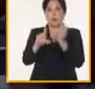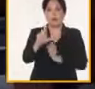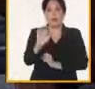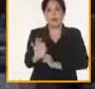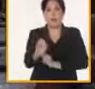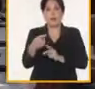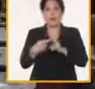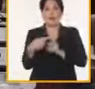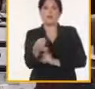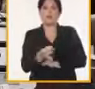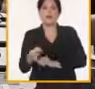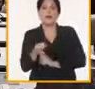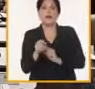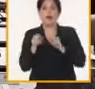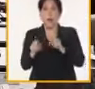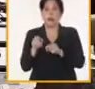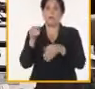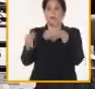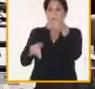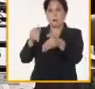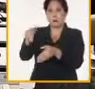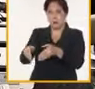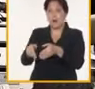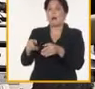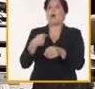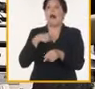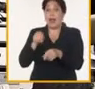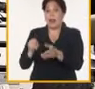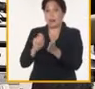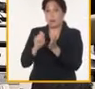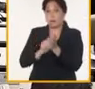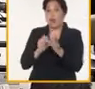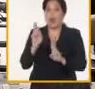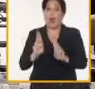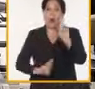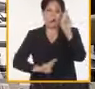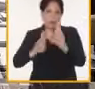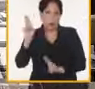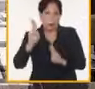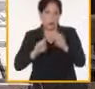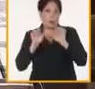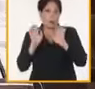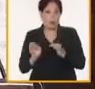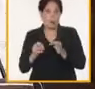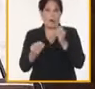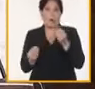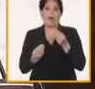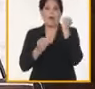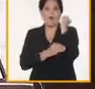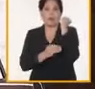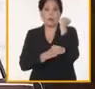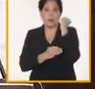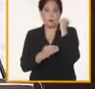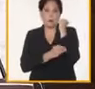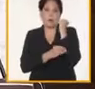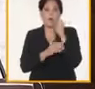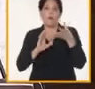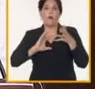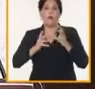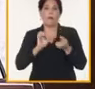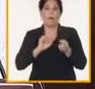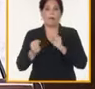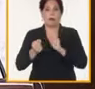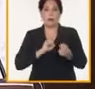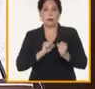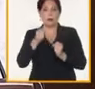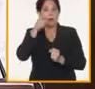y municipales del partido, donde se adoptaron acuerdos y acciones encaminados a fortalecer el sistema de control